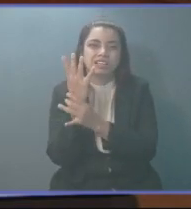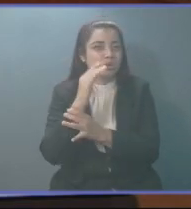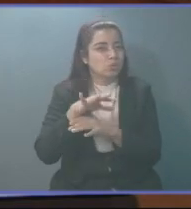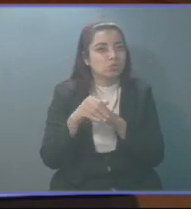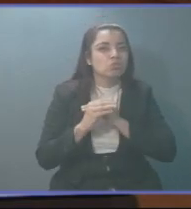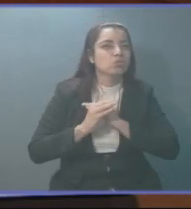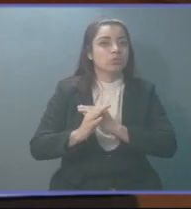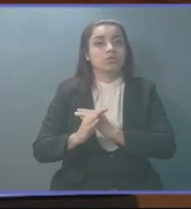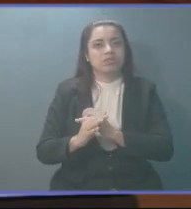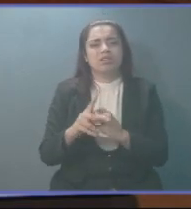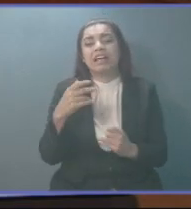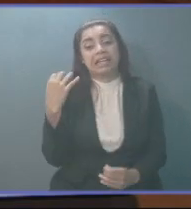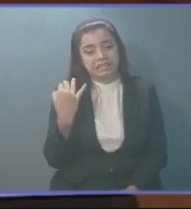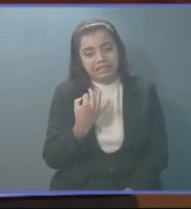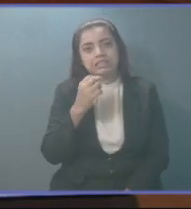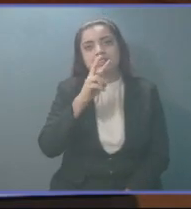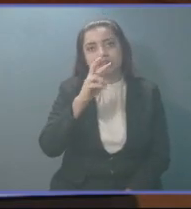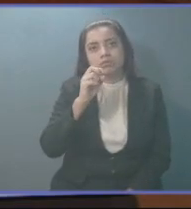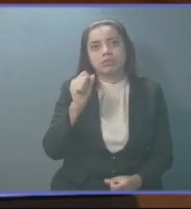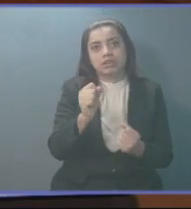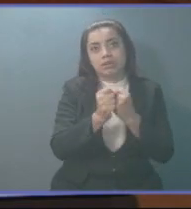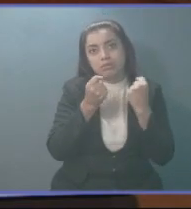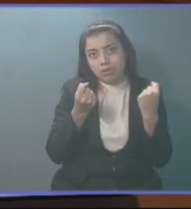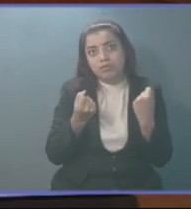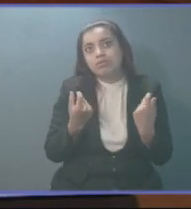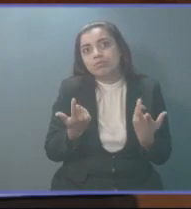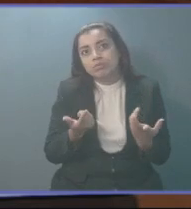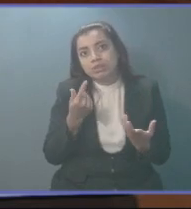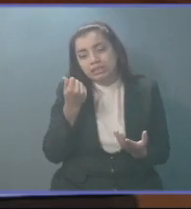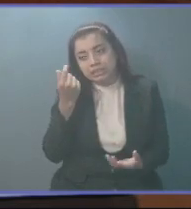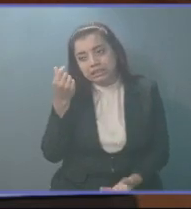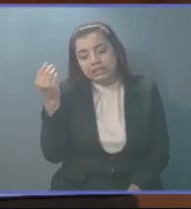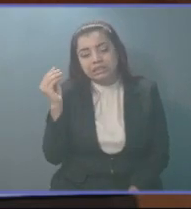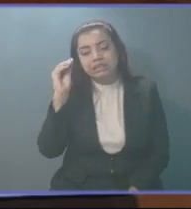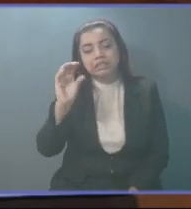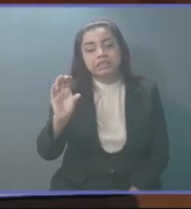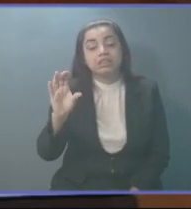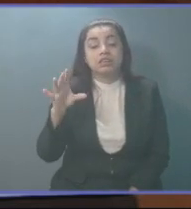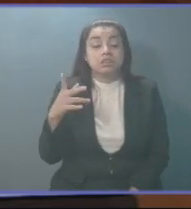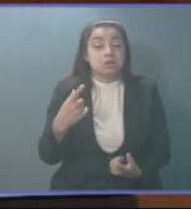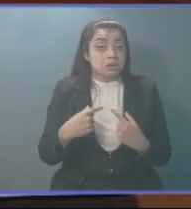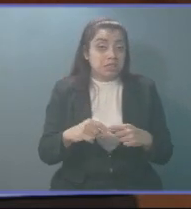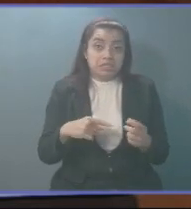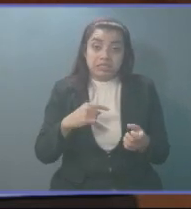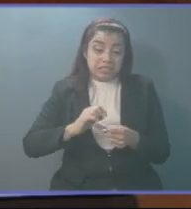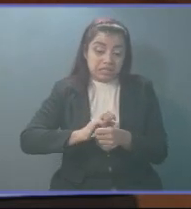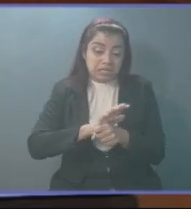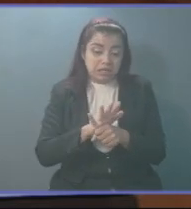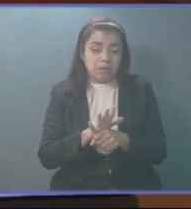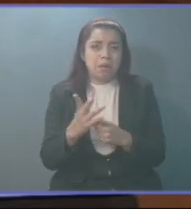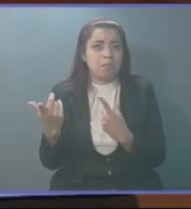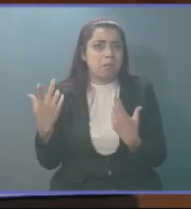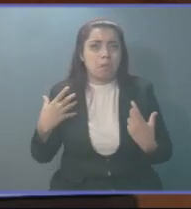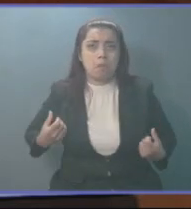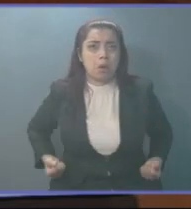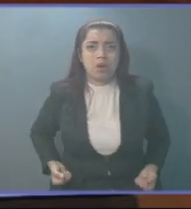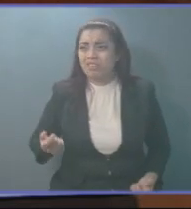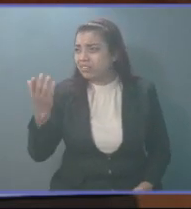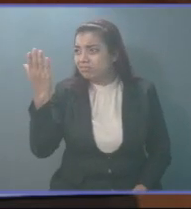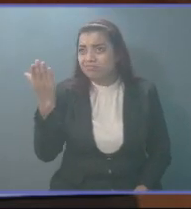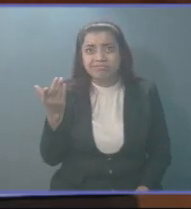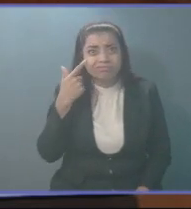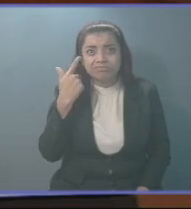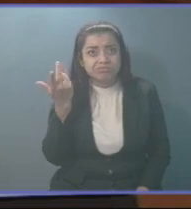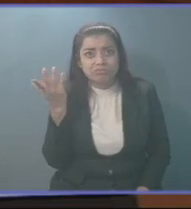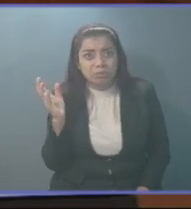en esta crisis, aún en esta pandemia y el gobierno todavía no da muestras de